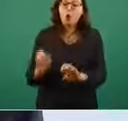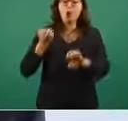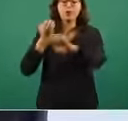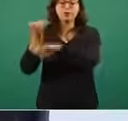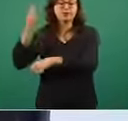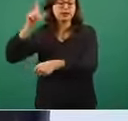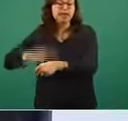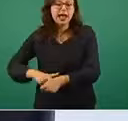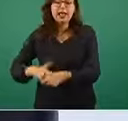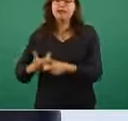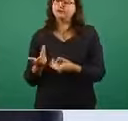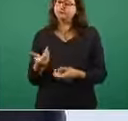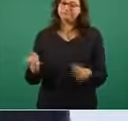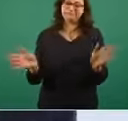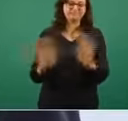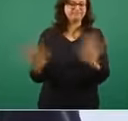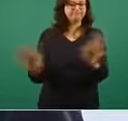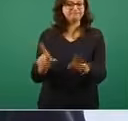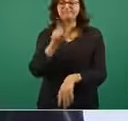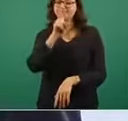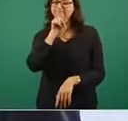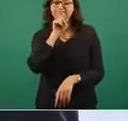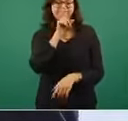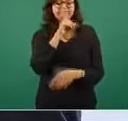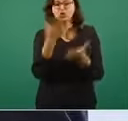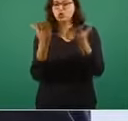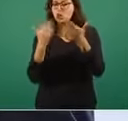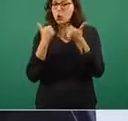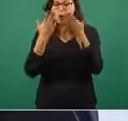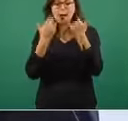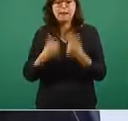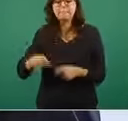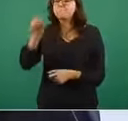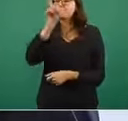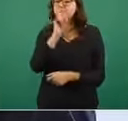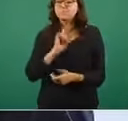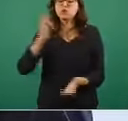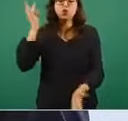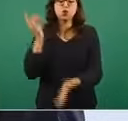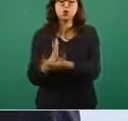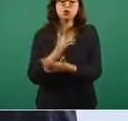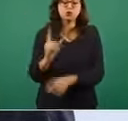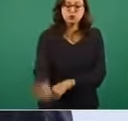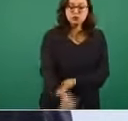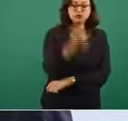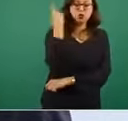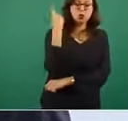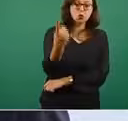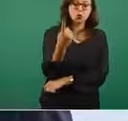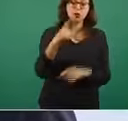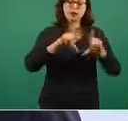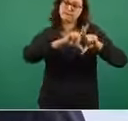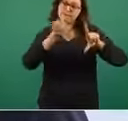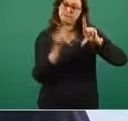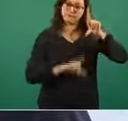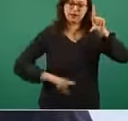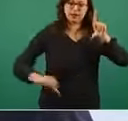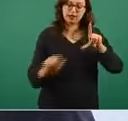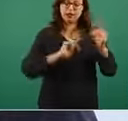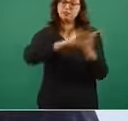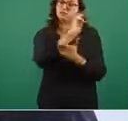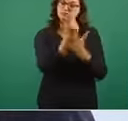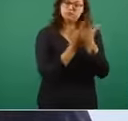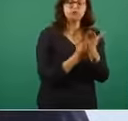existe ninguna plataforma que no sea la que se presentará a continuación para el programa de vacunación de México. Hasta el